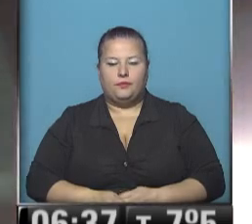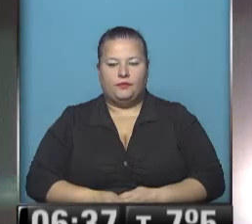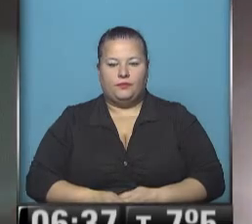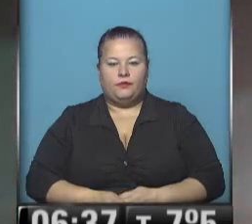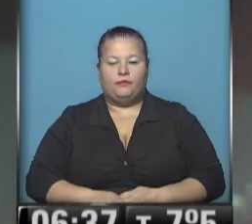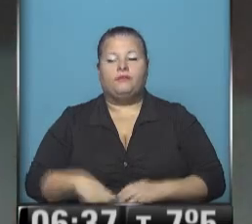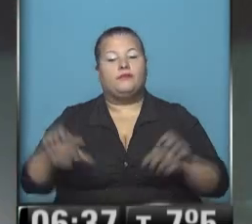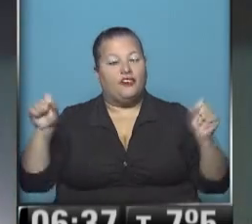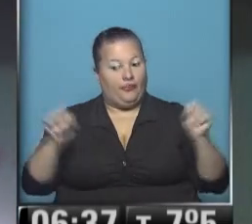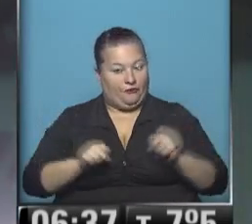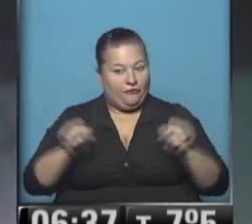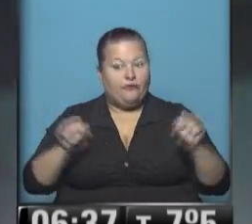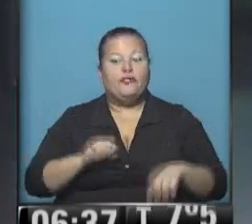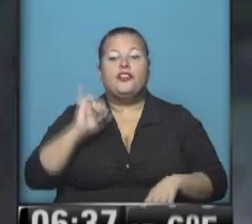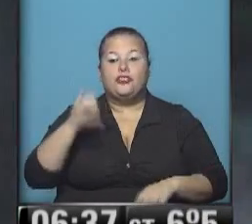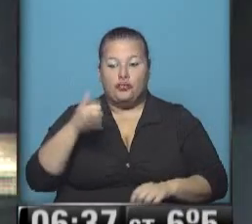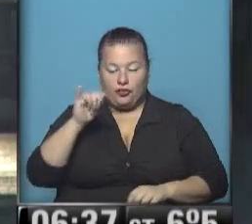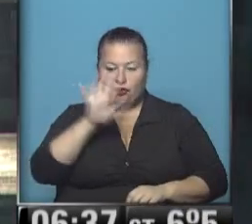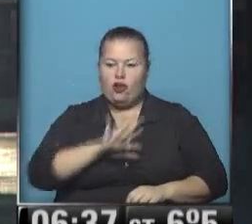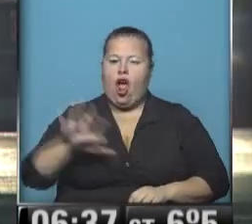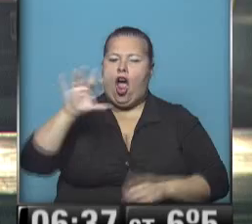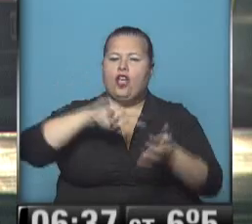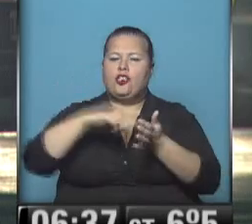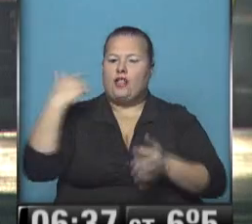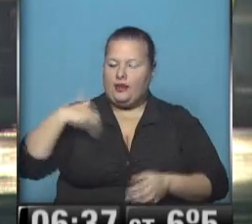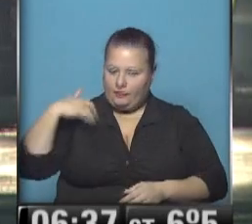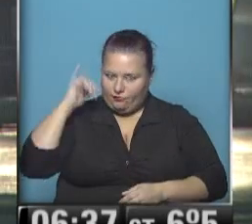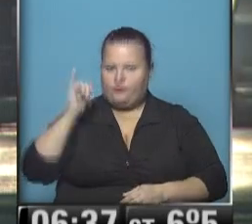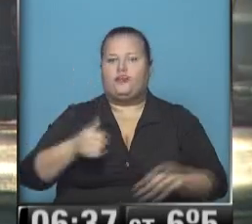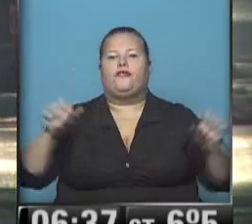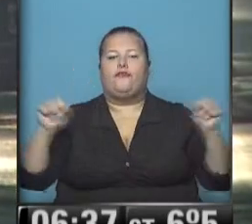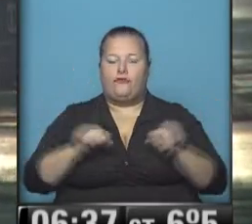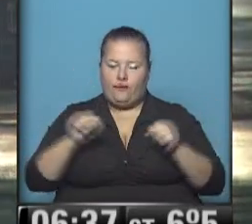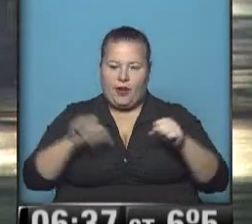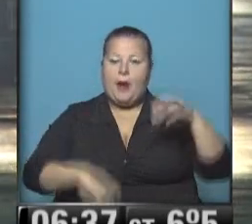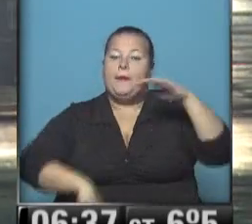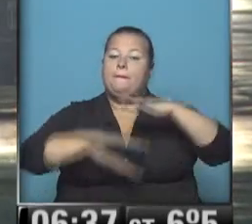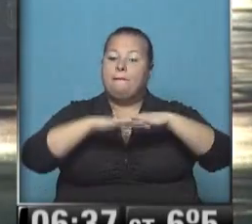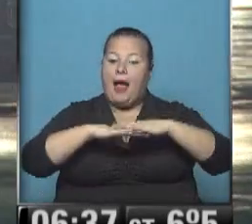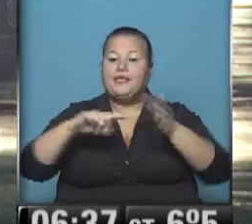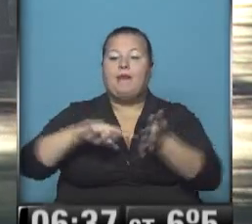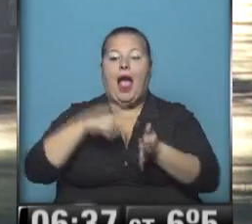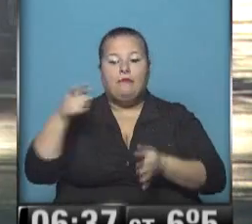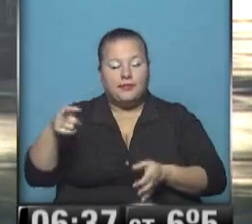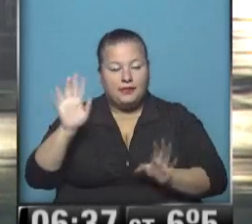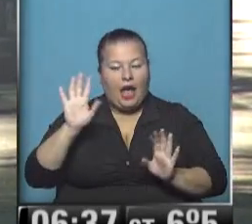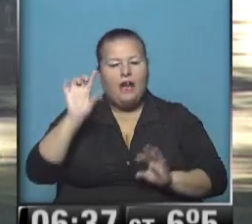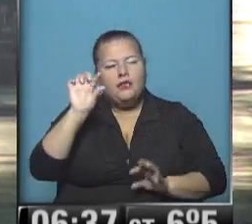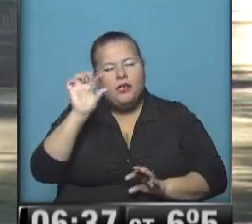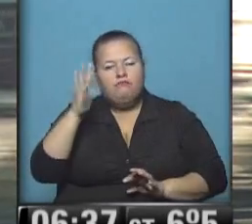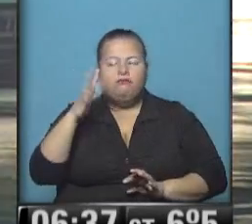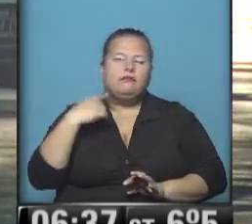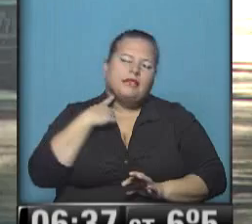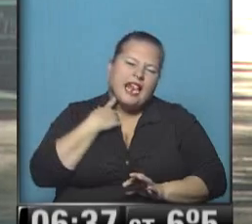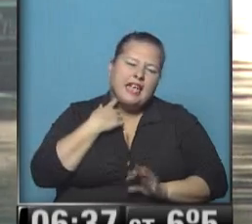Está haciendo frío, sí, en toda la zona central del país, sí, que está haciendo frío, la máxima para la ciudad. Apenitas unos